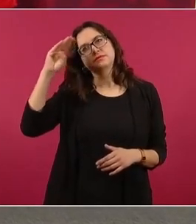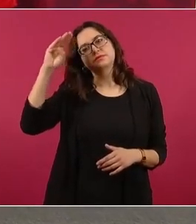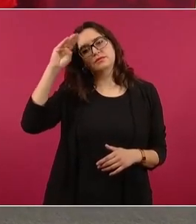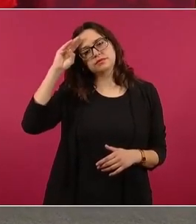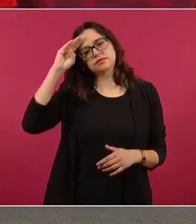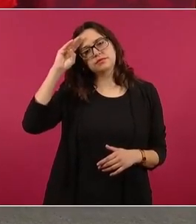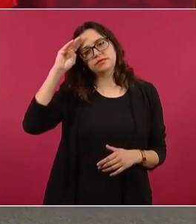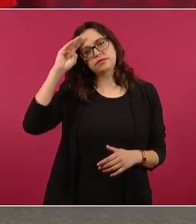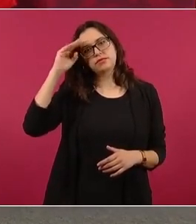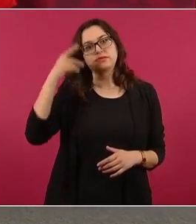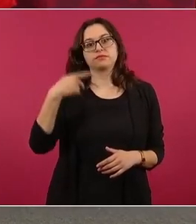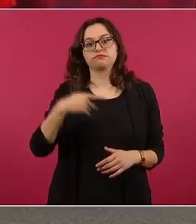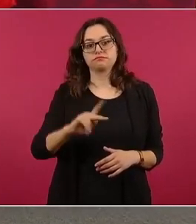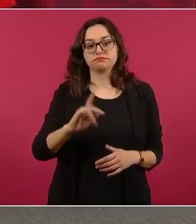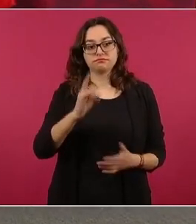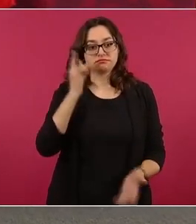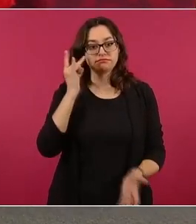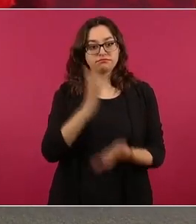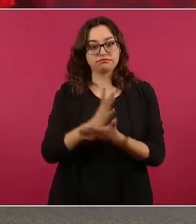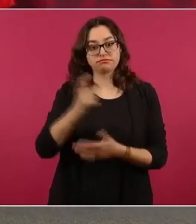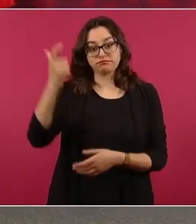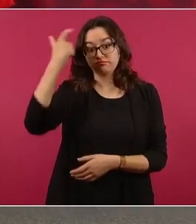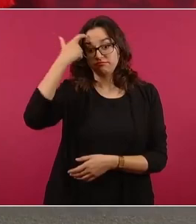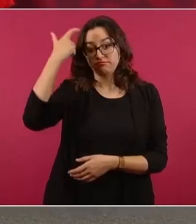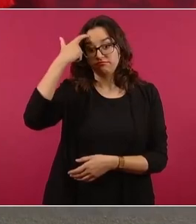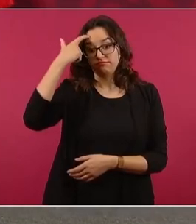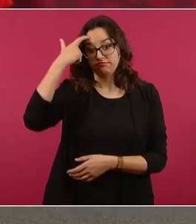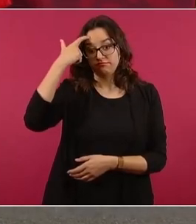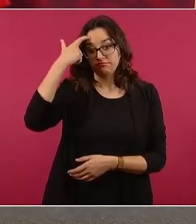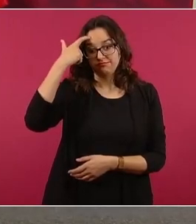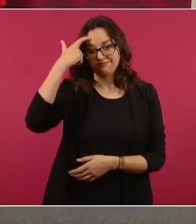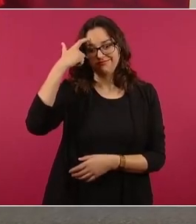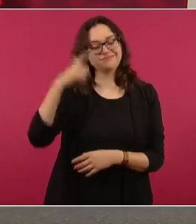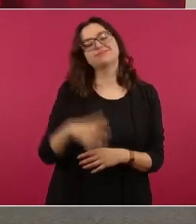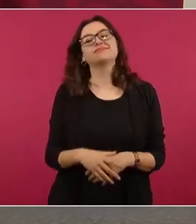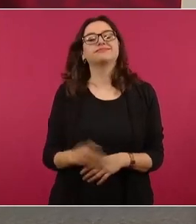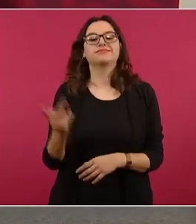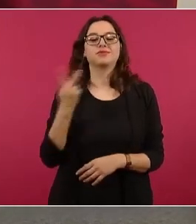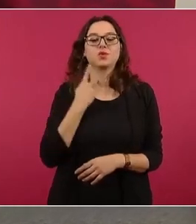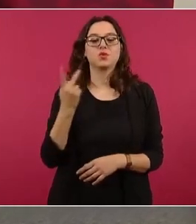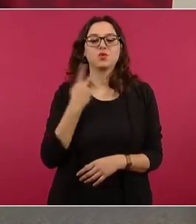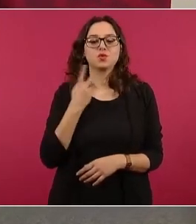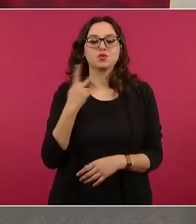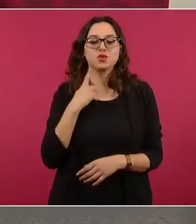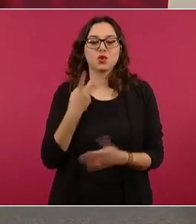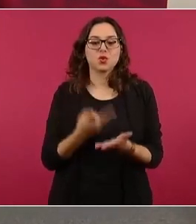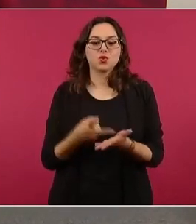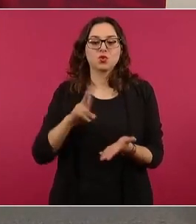ya siempre he dicho que la política es razón y pasión.